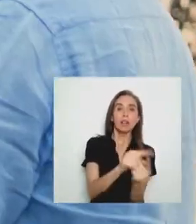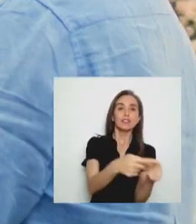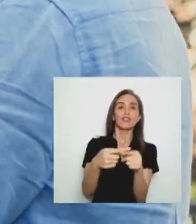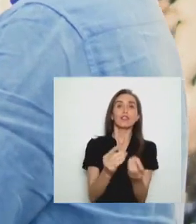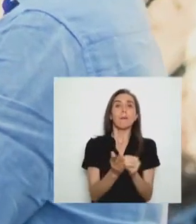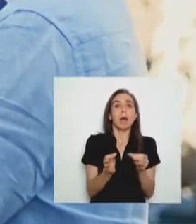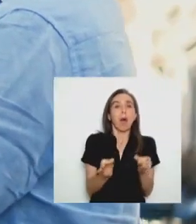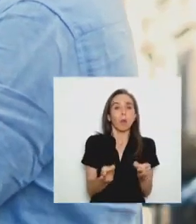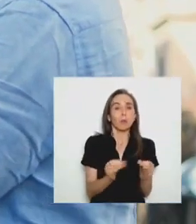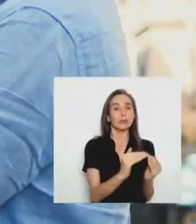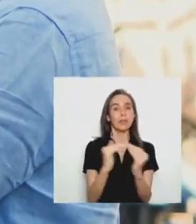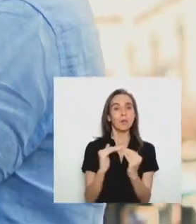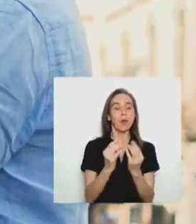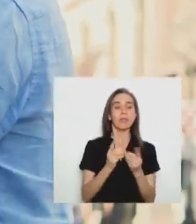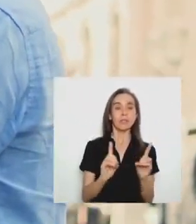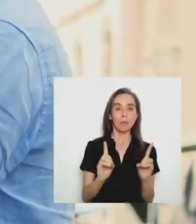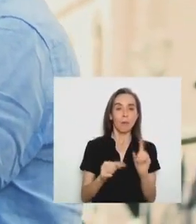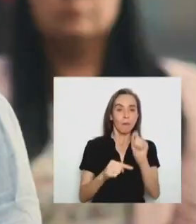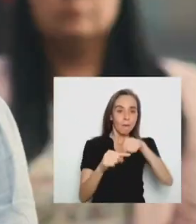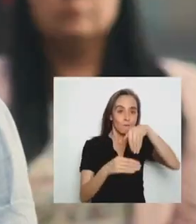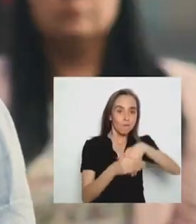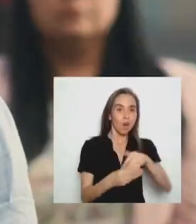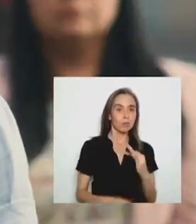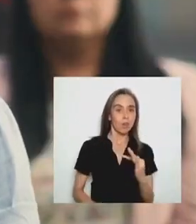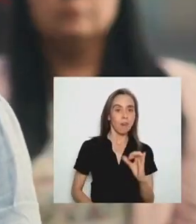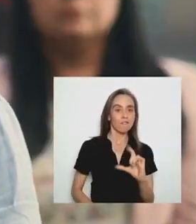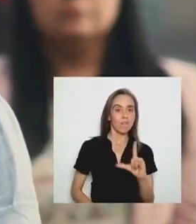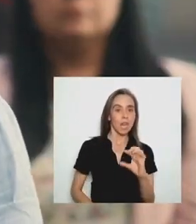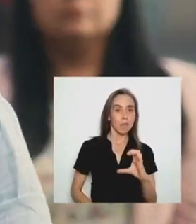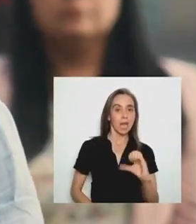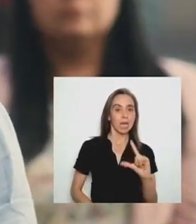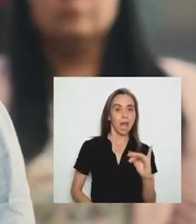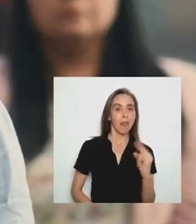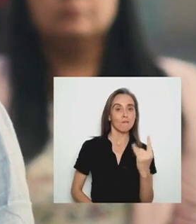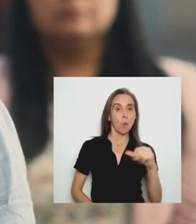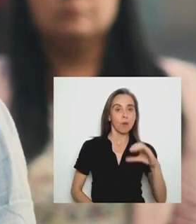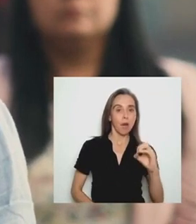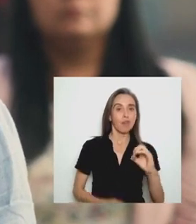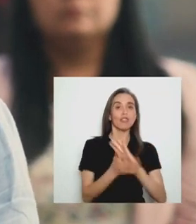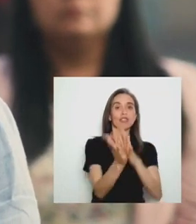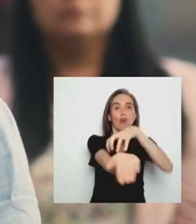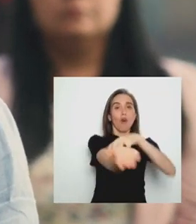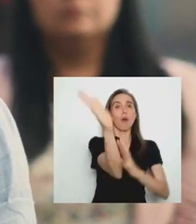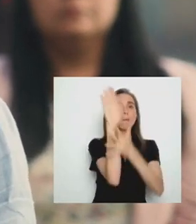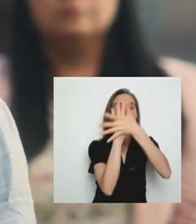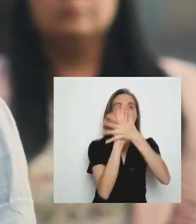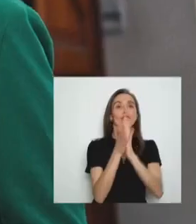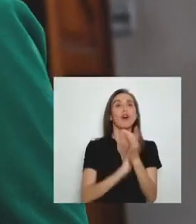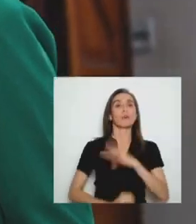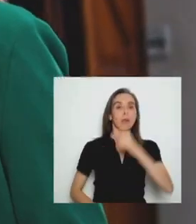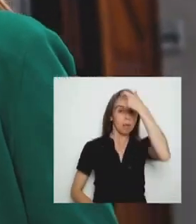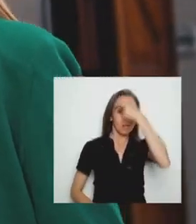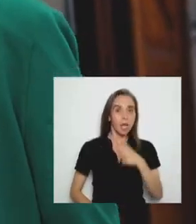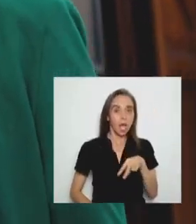Una sociedad más justa Equitativa Y democrática Vota Felipe Calfunao Todo por la Araucanía Todo por Chile